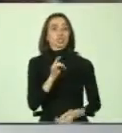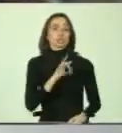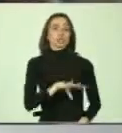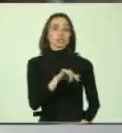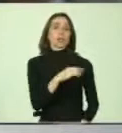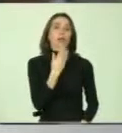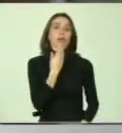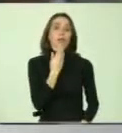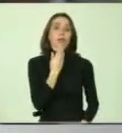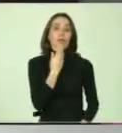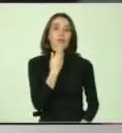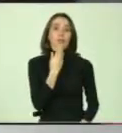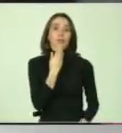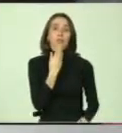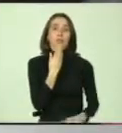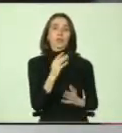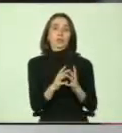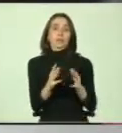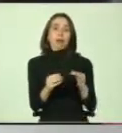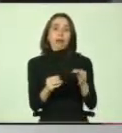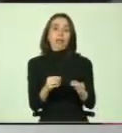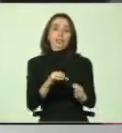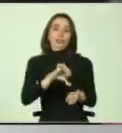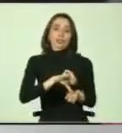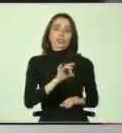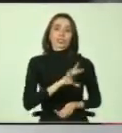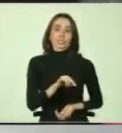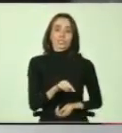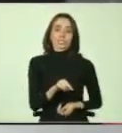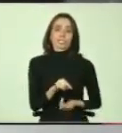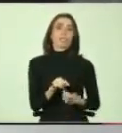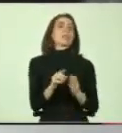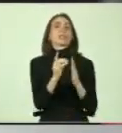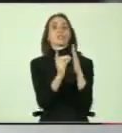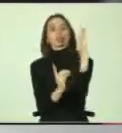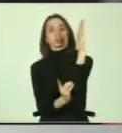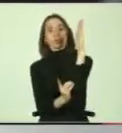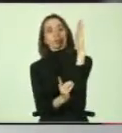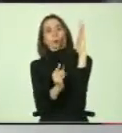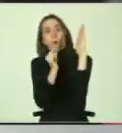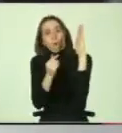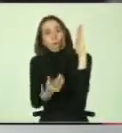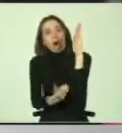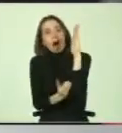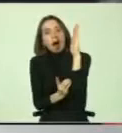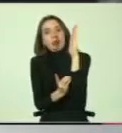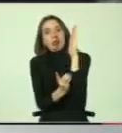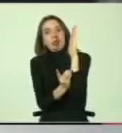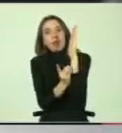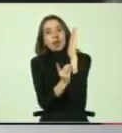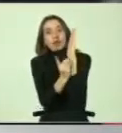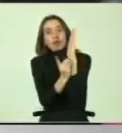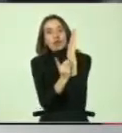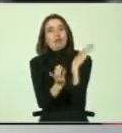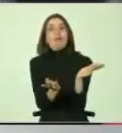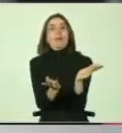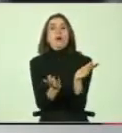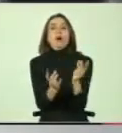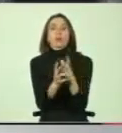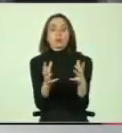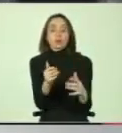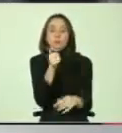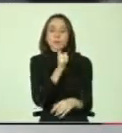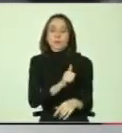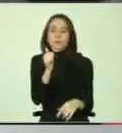Chile, con mayor razón en nuestro país, que se encuentra un país subdesarrollado, o en vías de desarrollo se encuentran o se presentan grandes